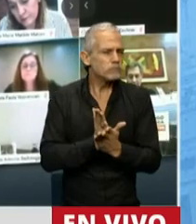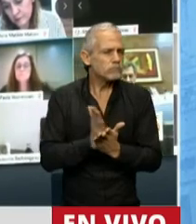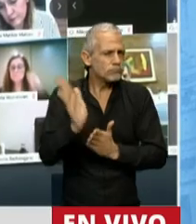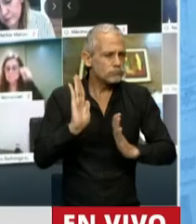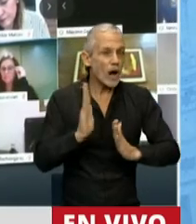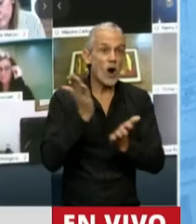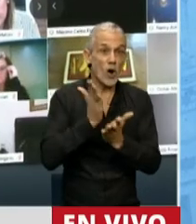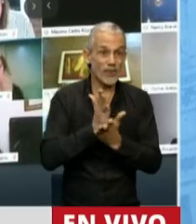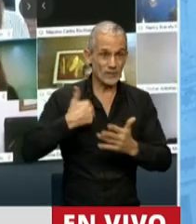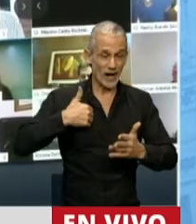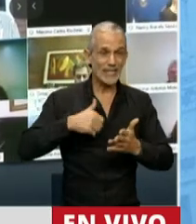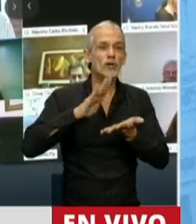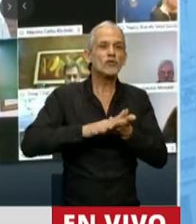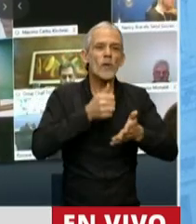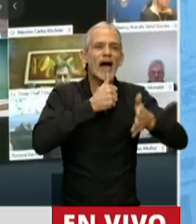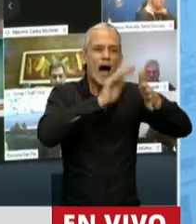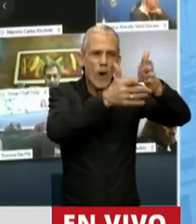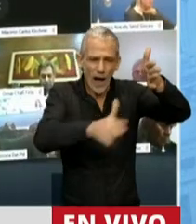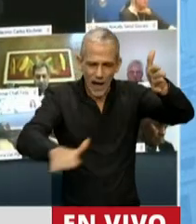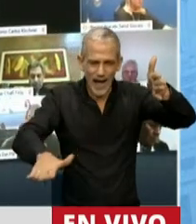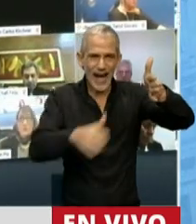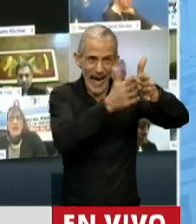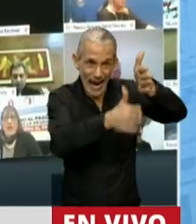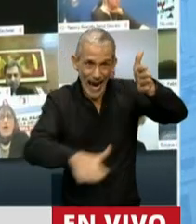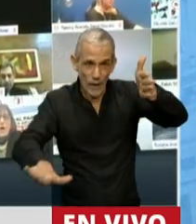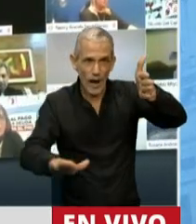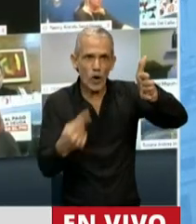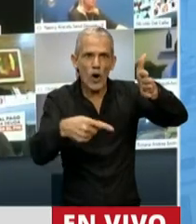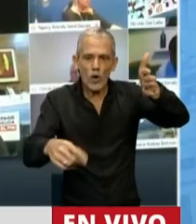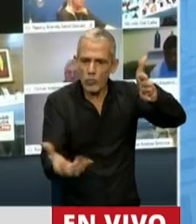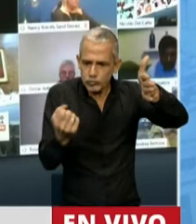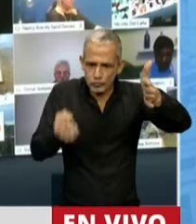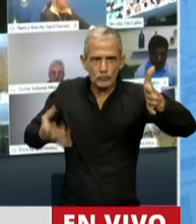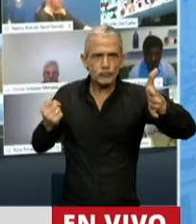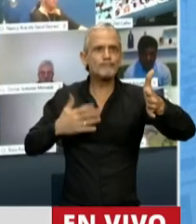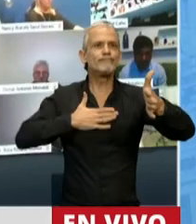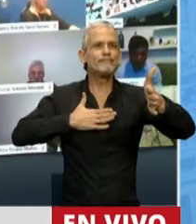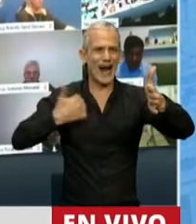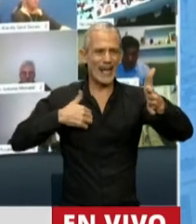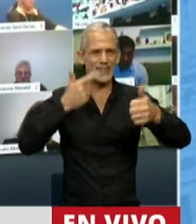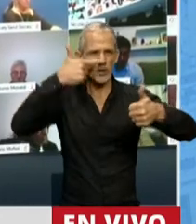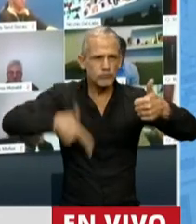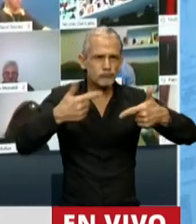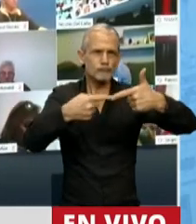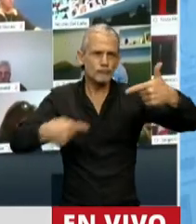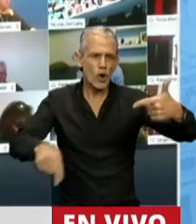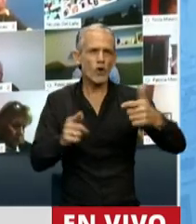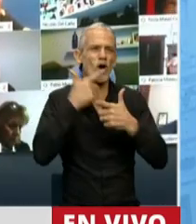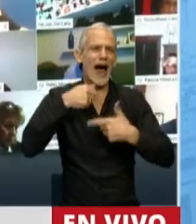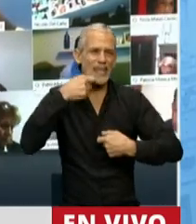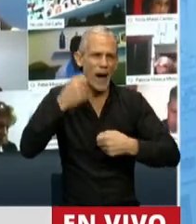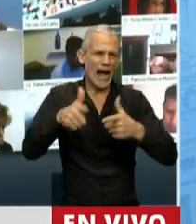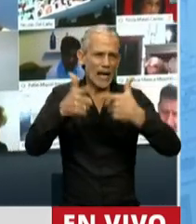los derechos argentinos sobre la plataforma continental y sus riquezas naturales y minerales, hidrocarburos y especies